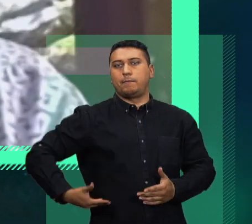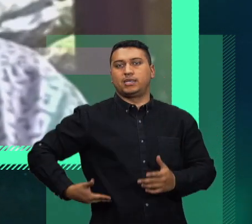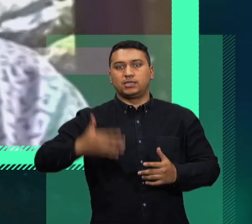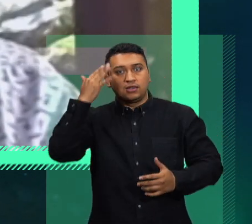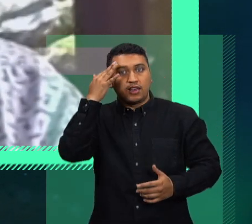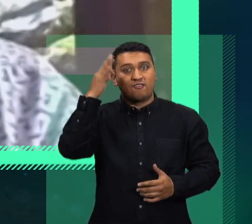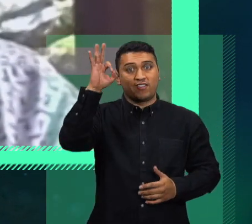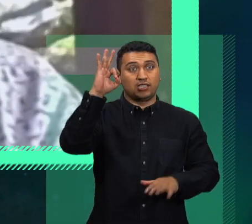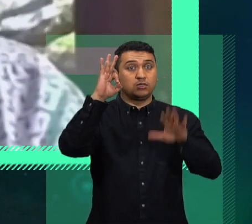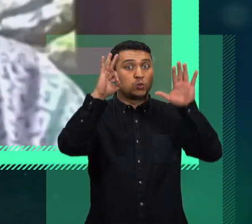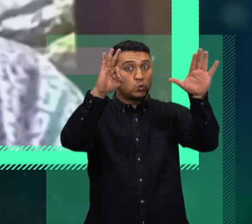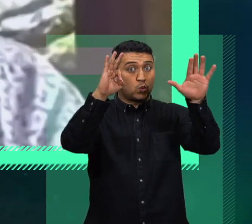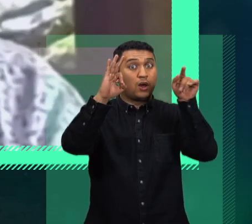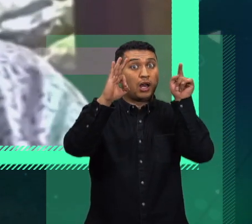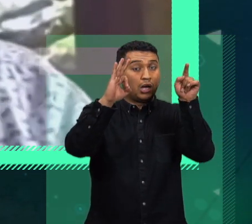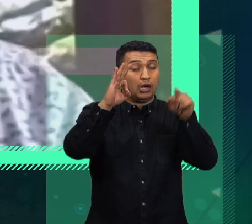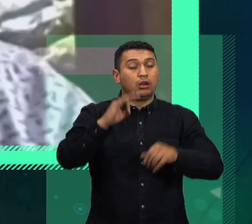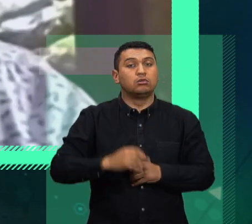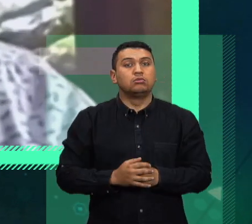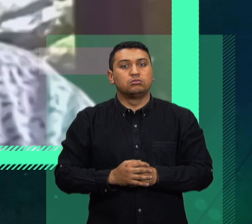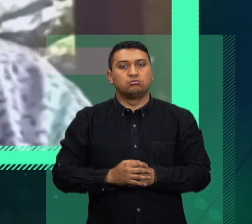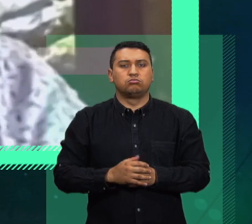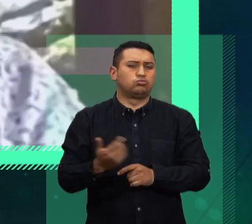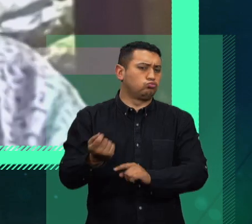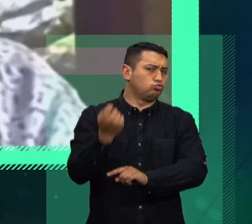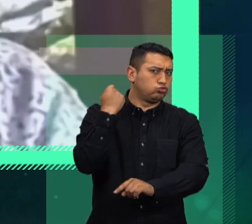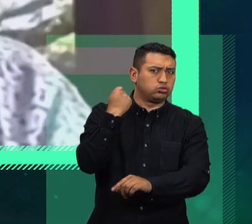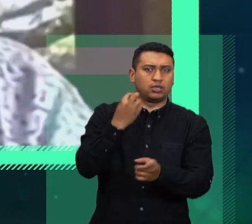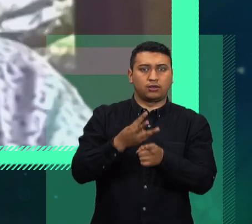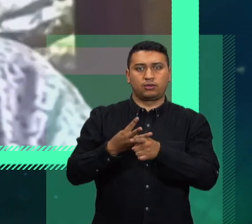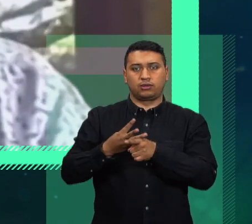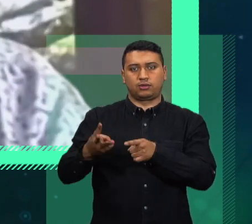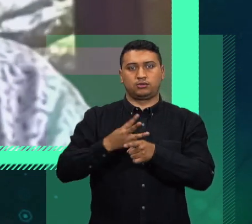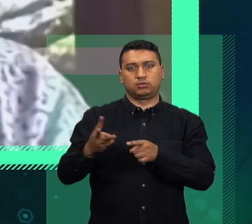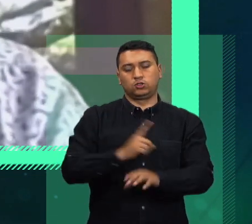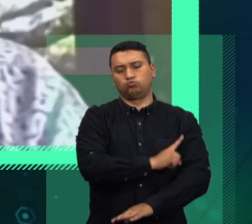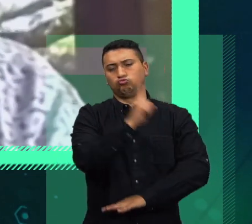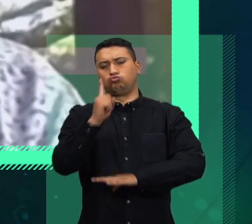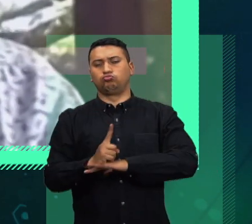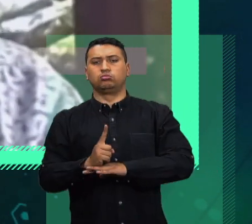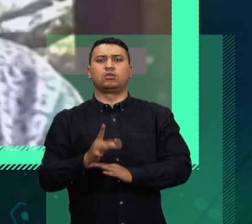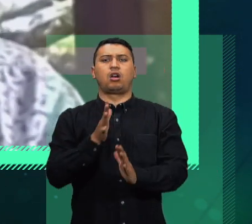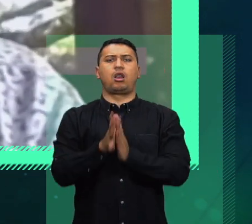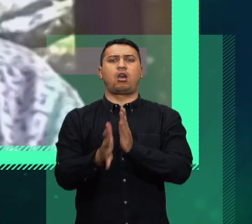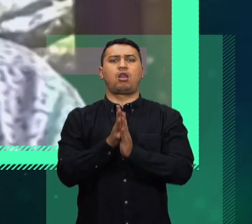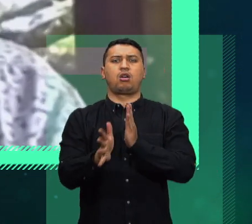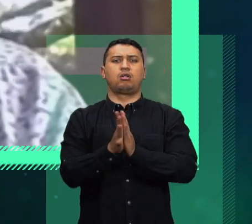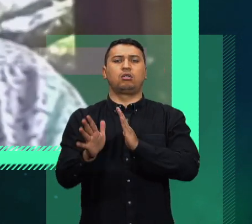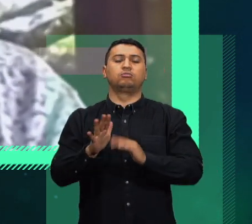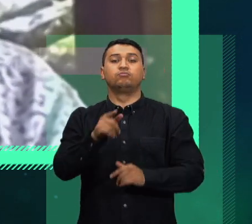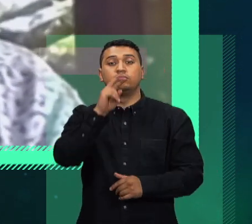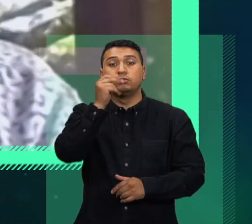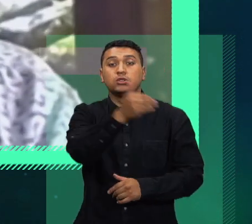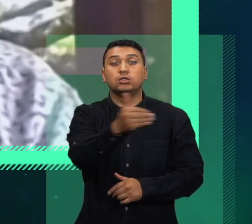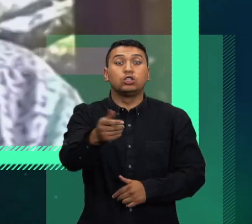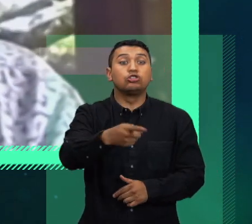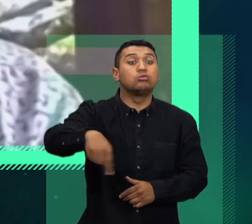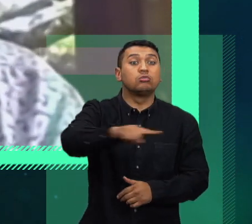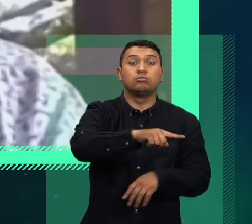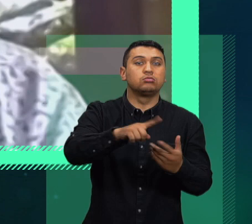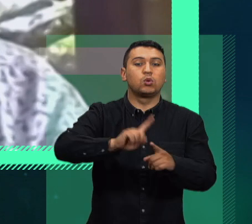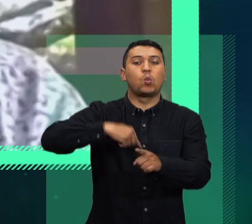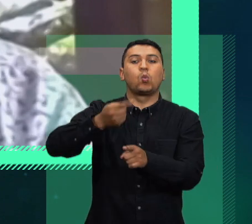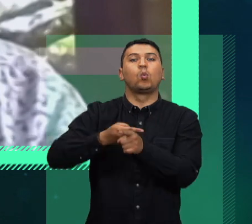Francia salió hace tres semanas a decir que los niños regresaban a la siguiente semana